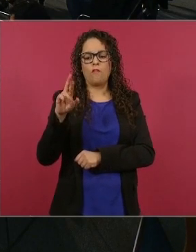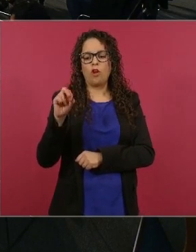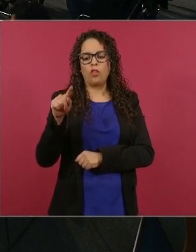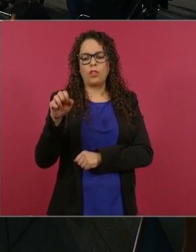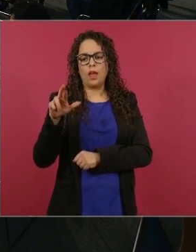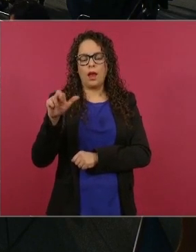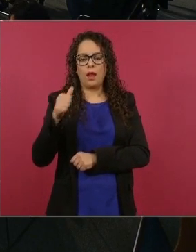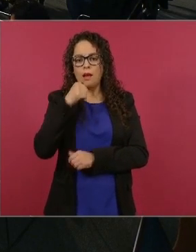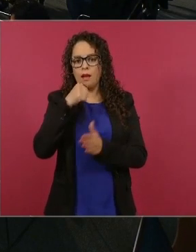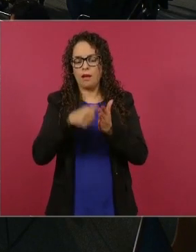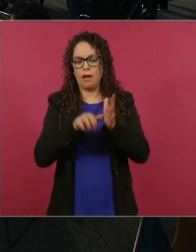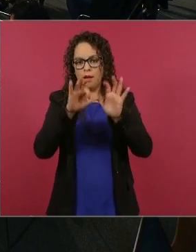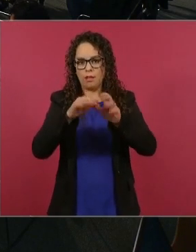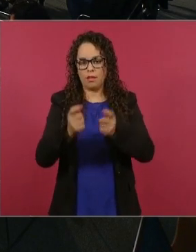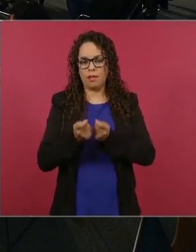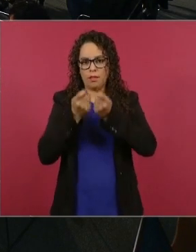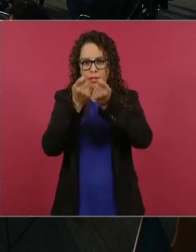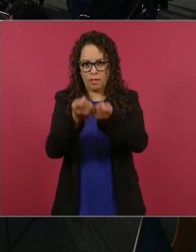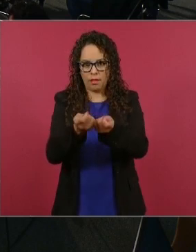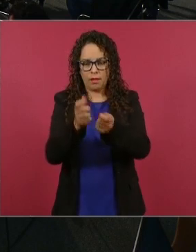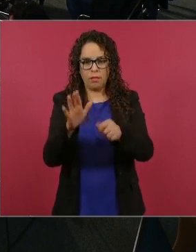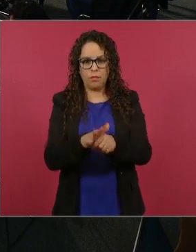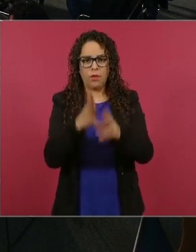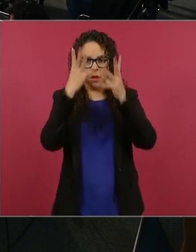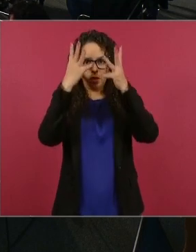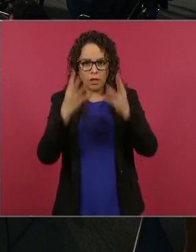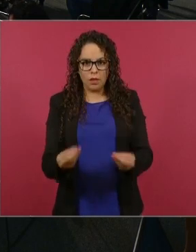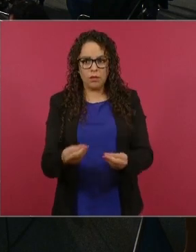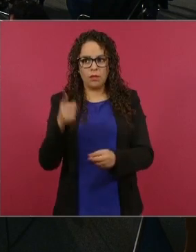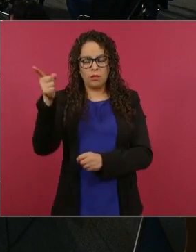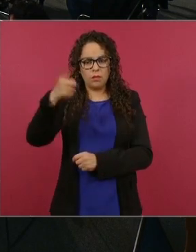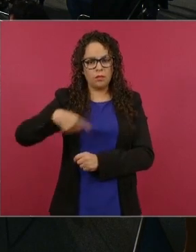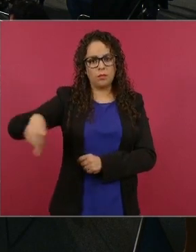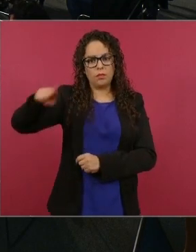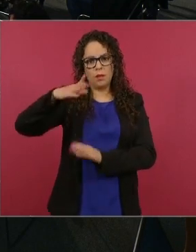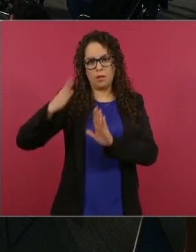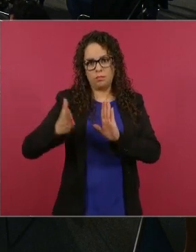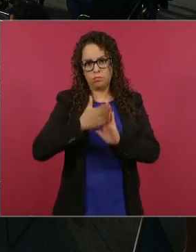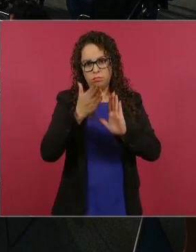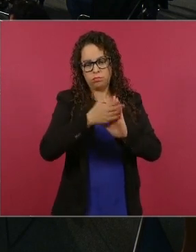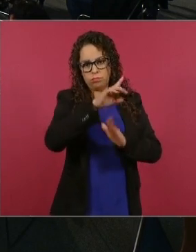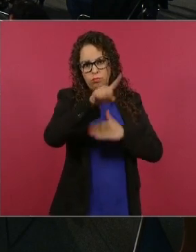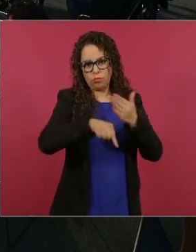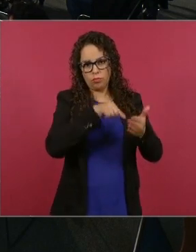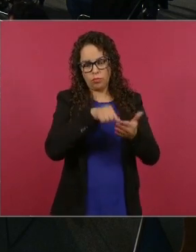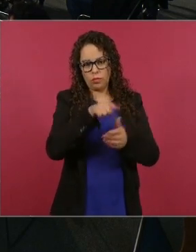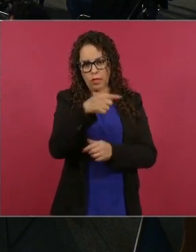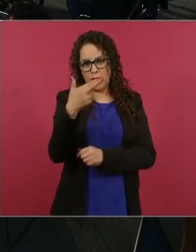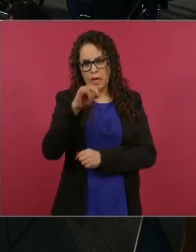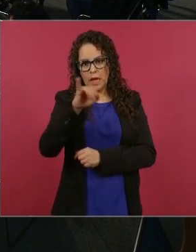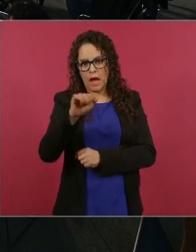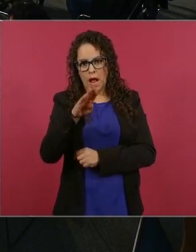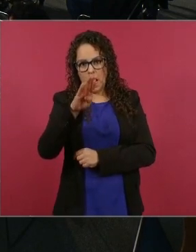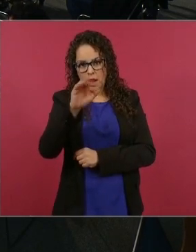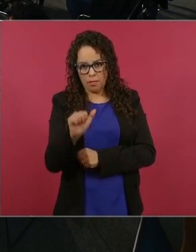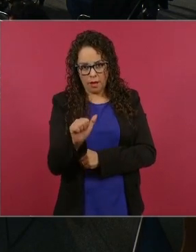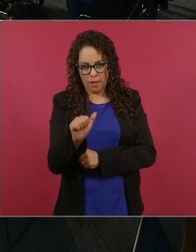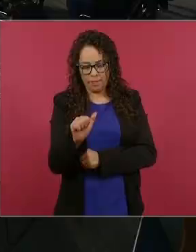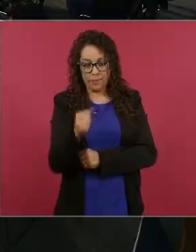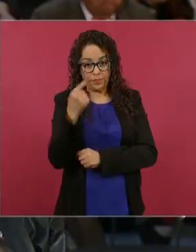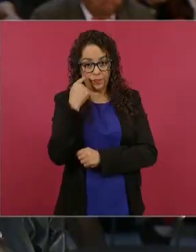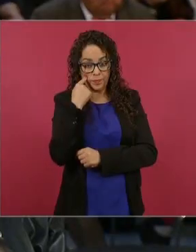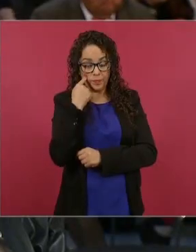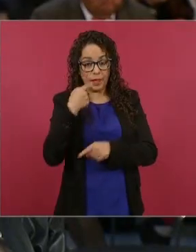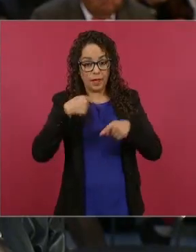hace historia a las múltiples solicitudes de las construcciones de las escolleras en la desembocadura del Grijalba desde Miguel Alemán